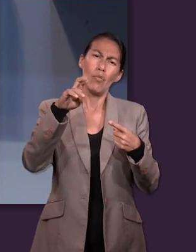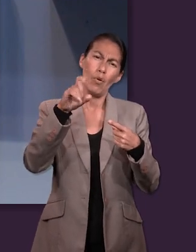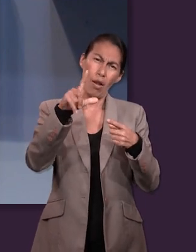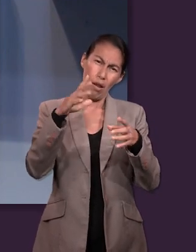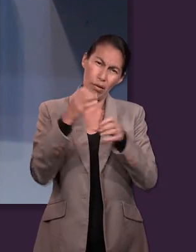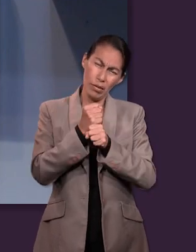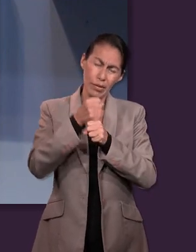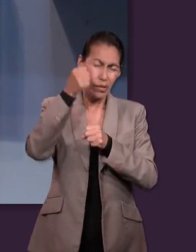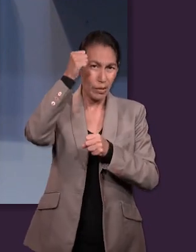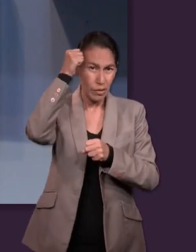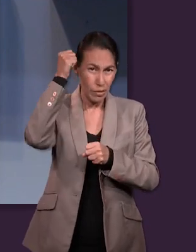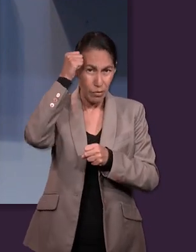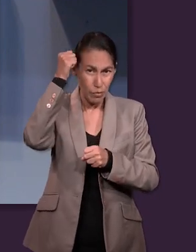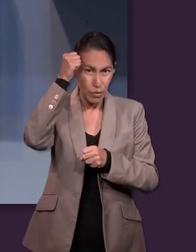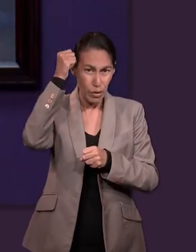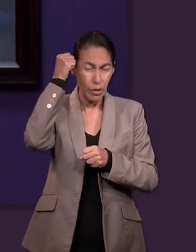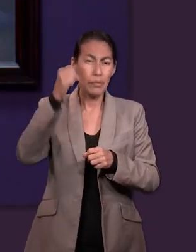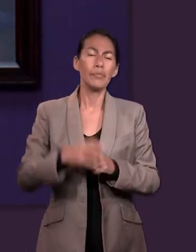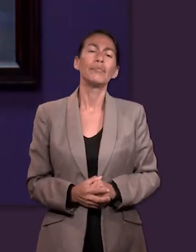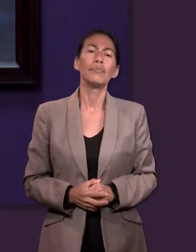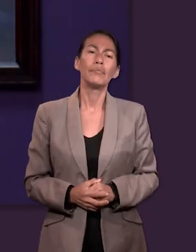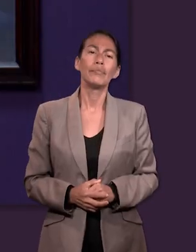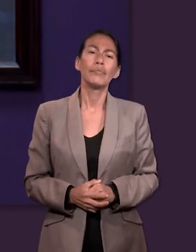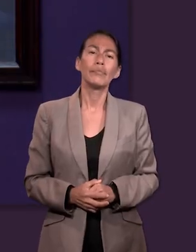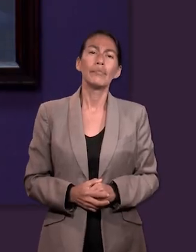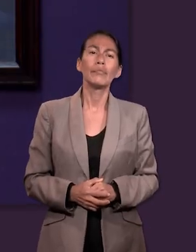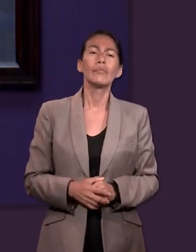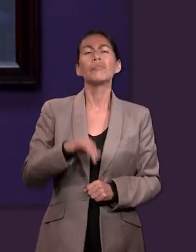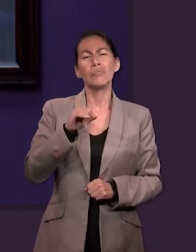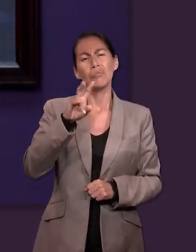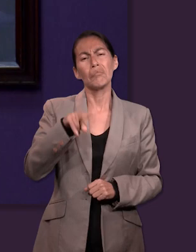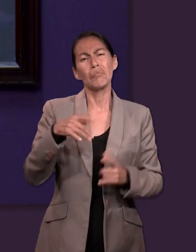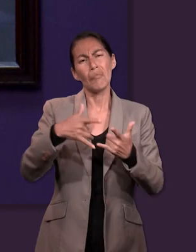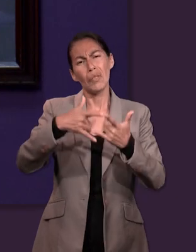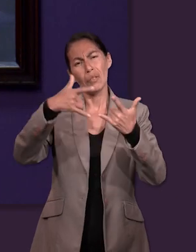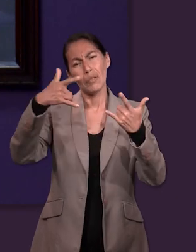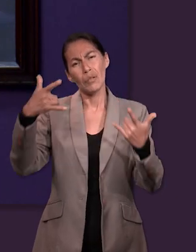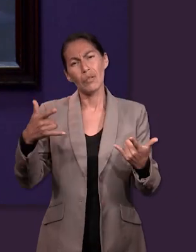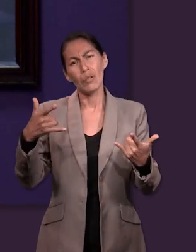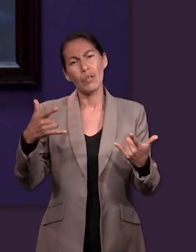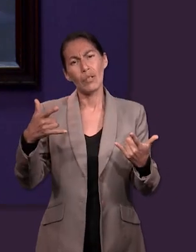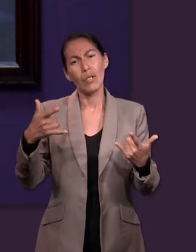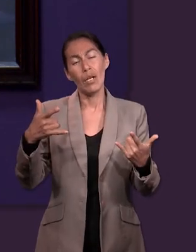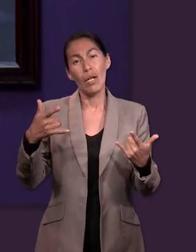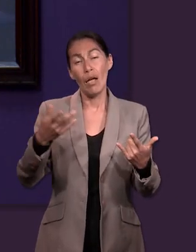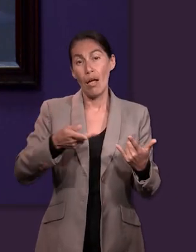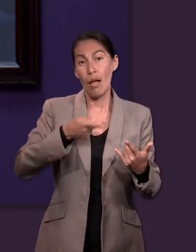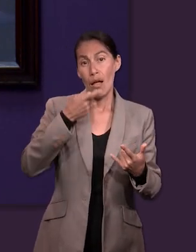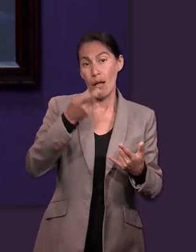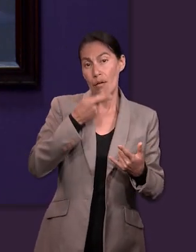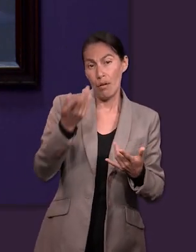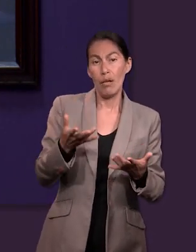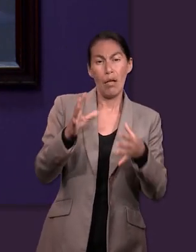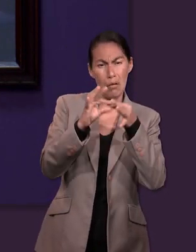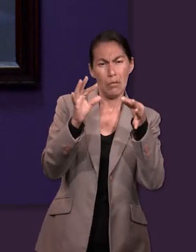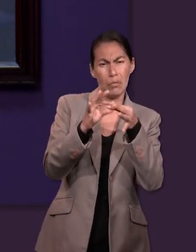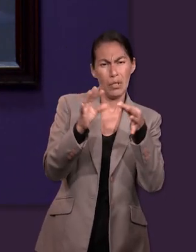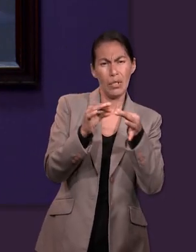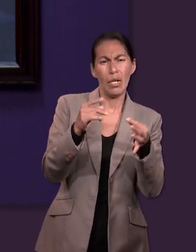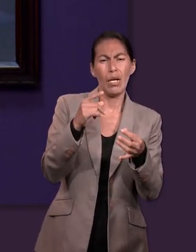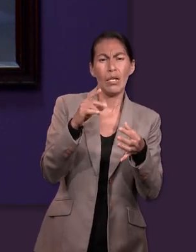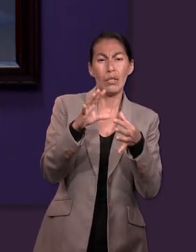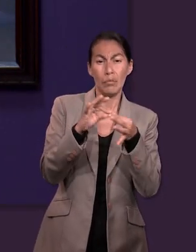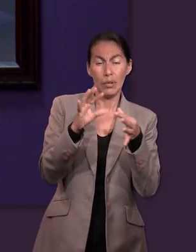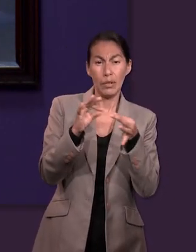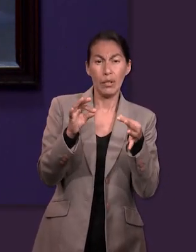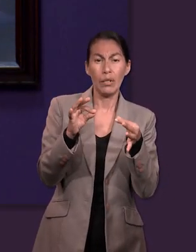a ver un poquito el panorama? Sí, tal vez la historia nos habla de un anciano que